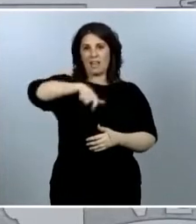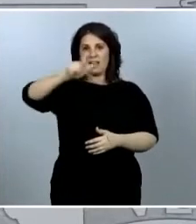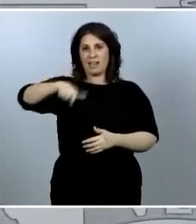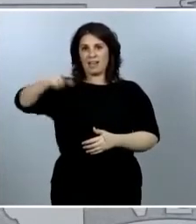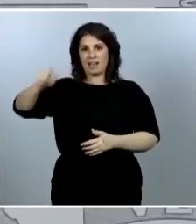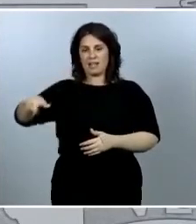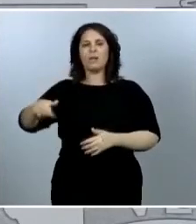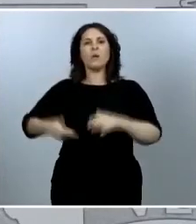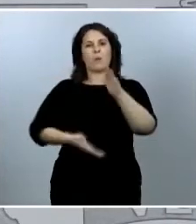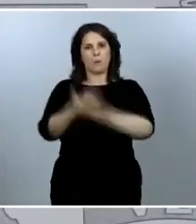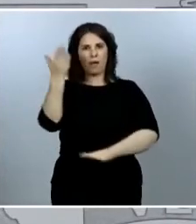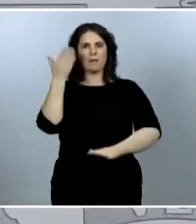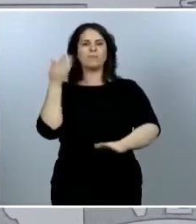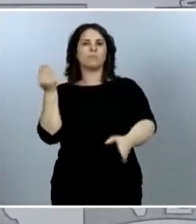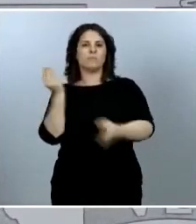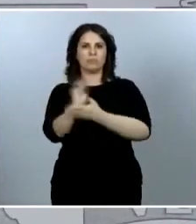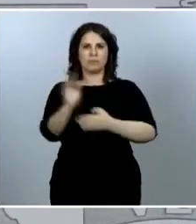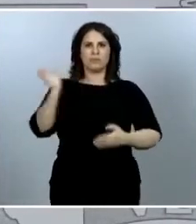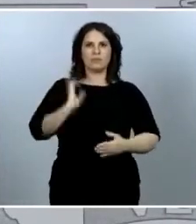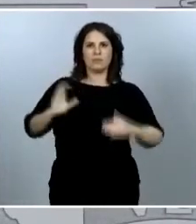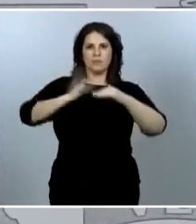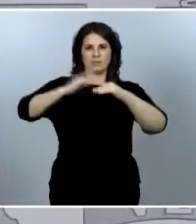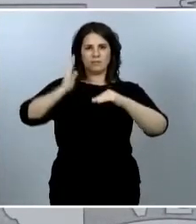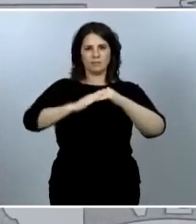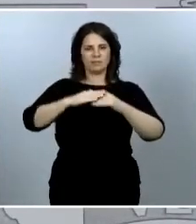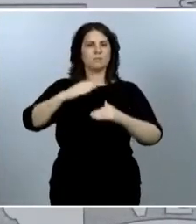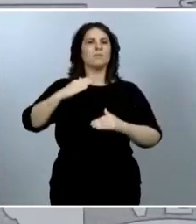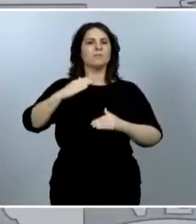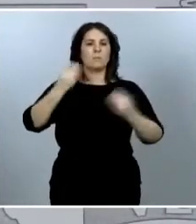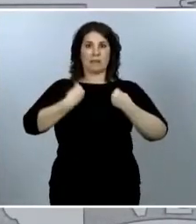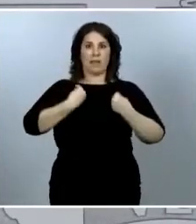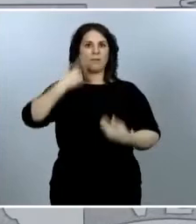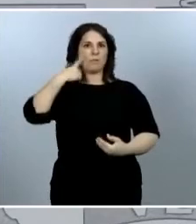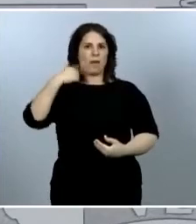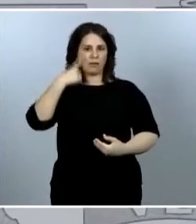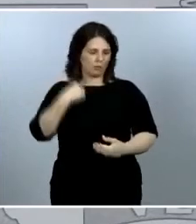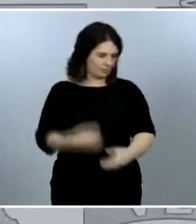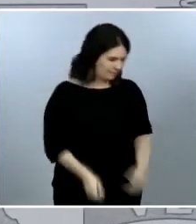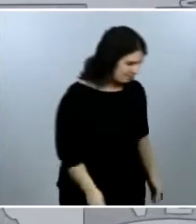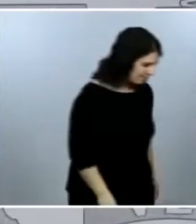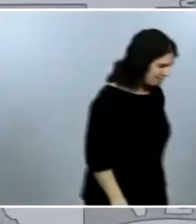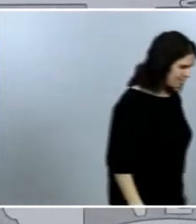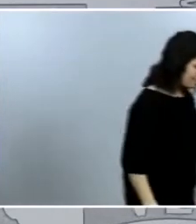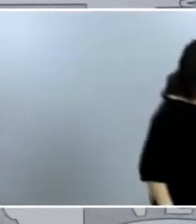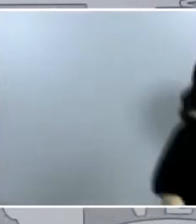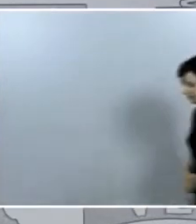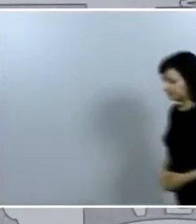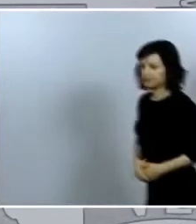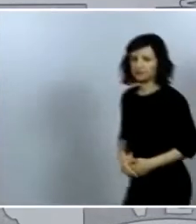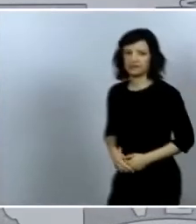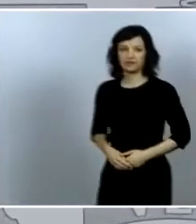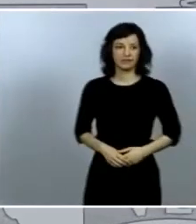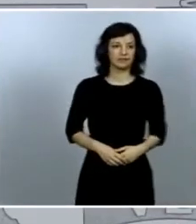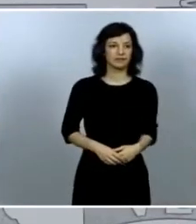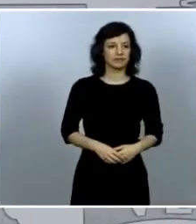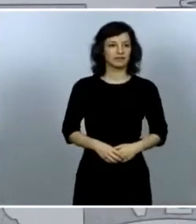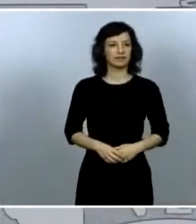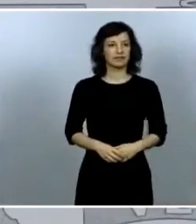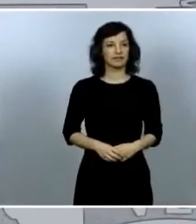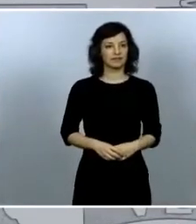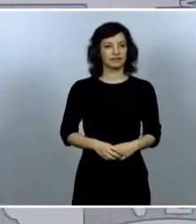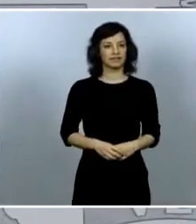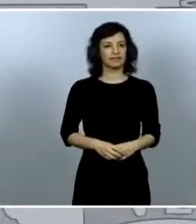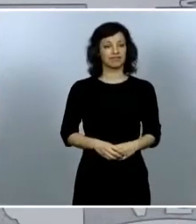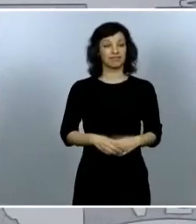ingreso mínimo vital en sus cuentas bancarias. Esto representa que 75.000 hogares desde junio se van a ver beneficiadas de